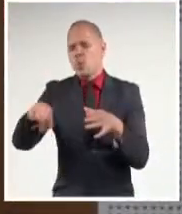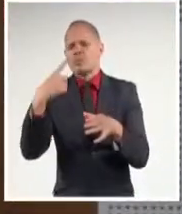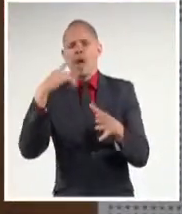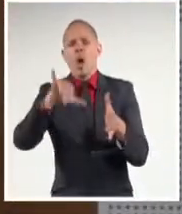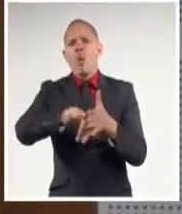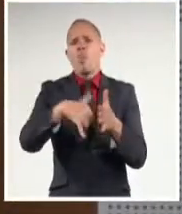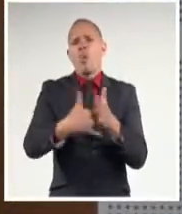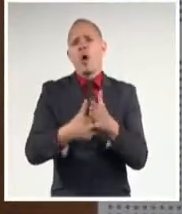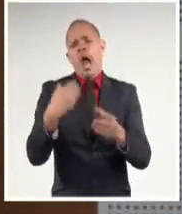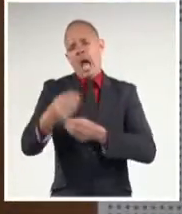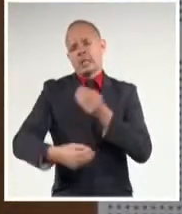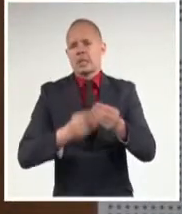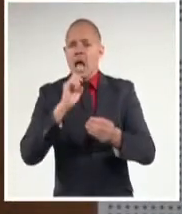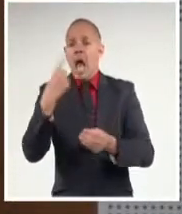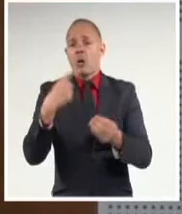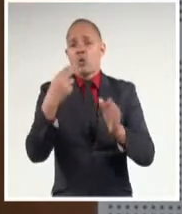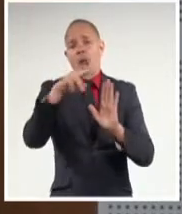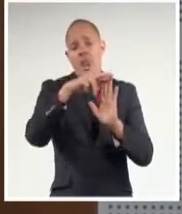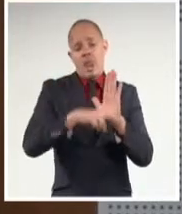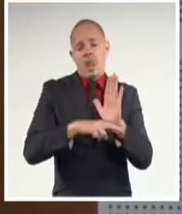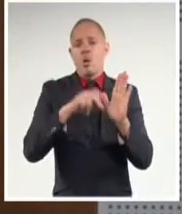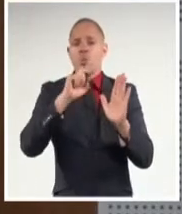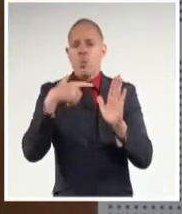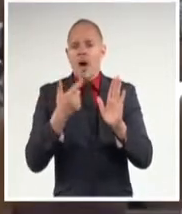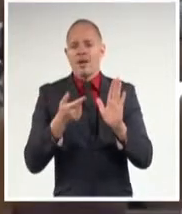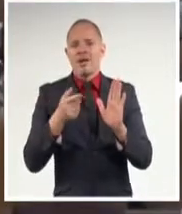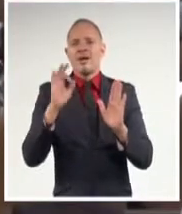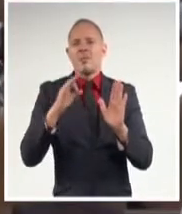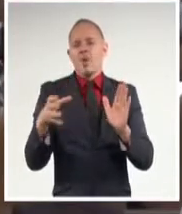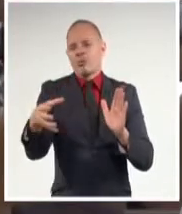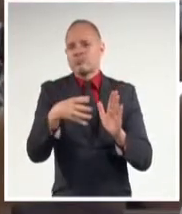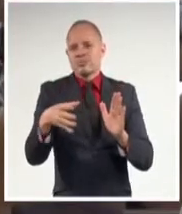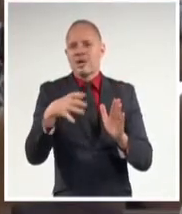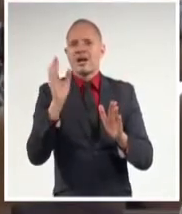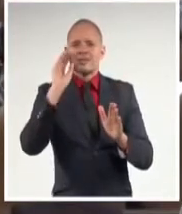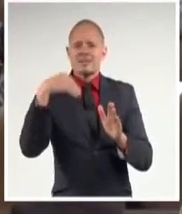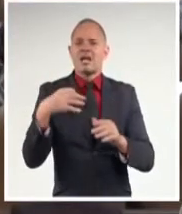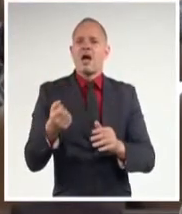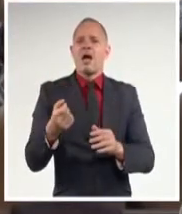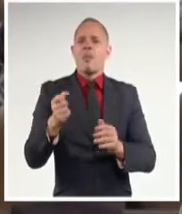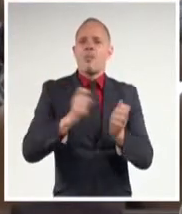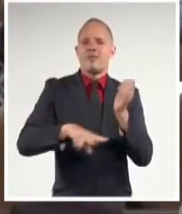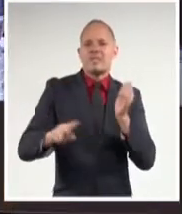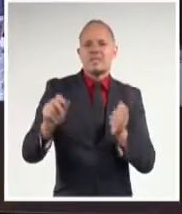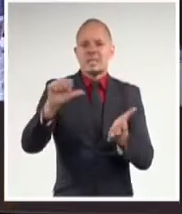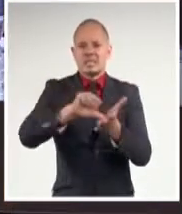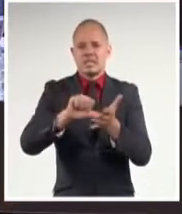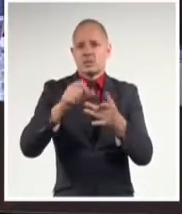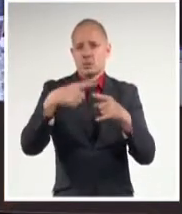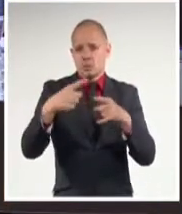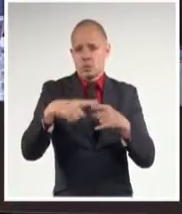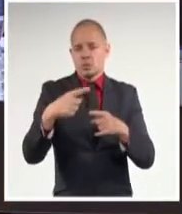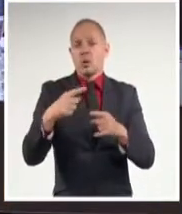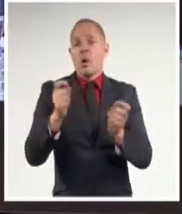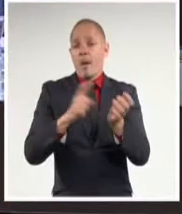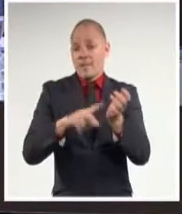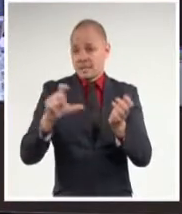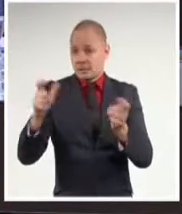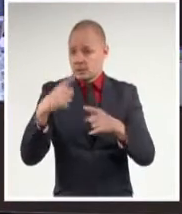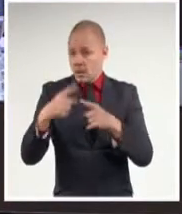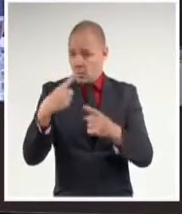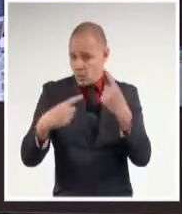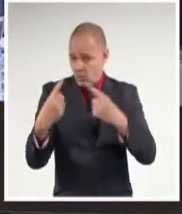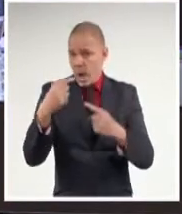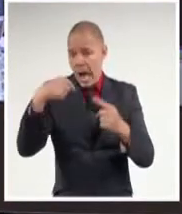modificaciones a los reglamentos de los comités municipales, provinciales y central del partido, así como el de las organizaciones de base,